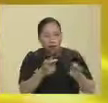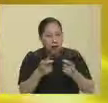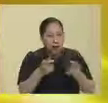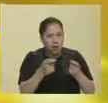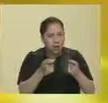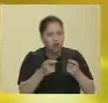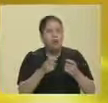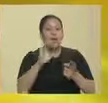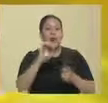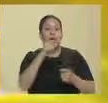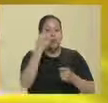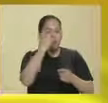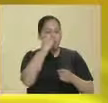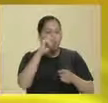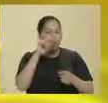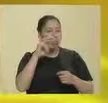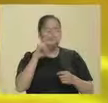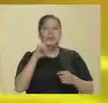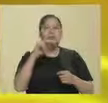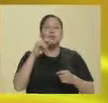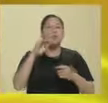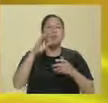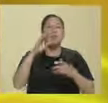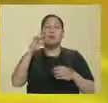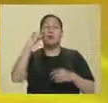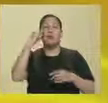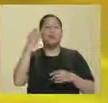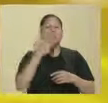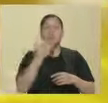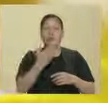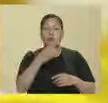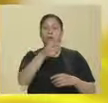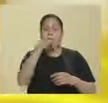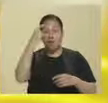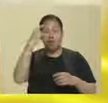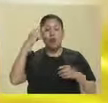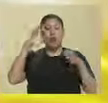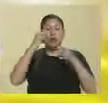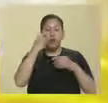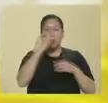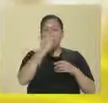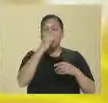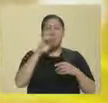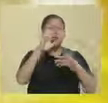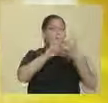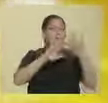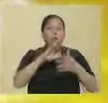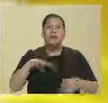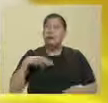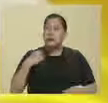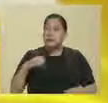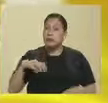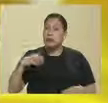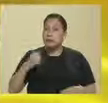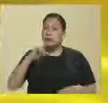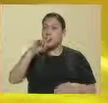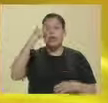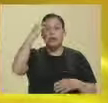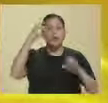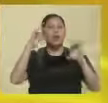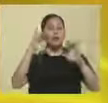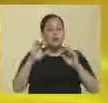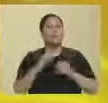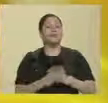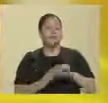sí hay problemas de la vista. Que también eso es una causa muy común, ¿no, doctor? Que ven mal, se esfuerzan tanto y por eso les duele la cabeza.